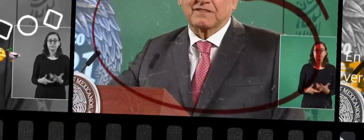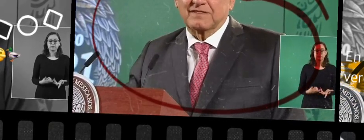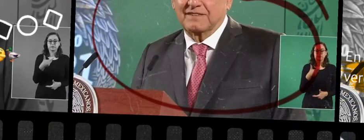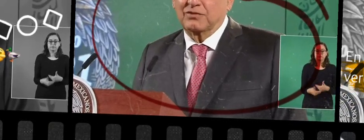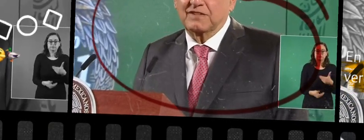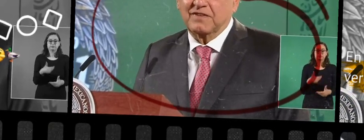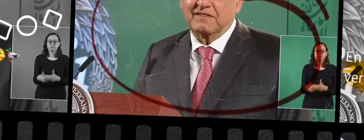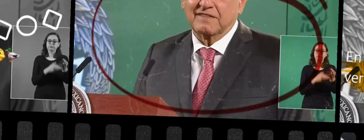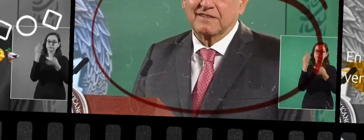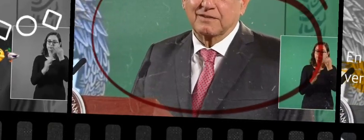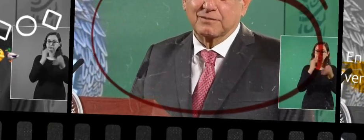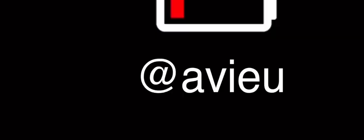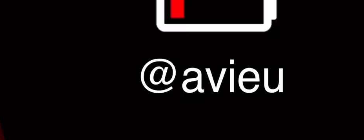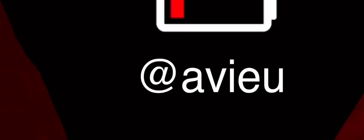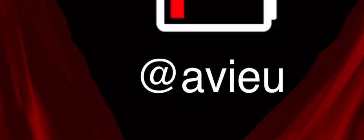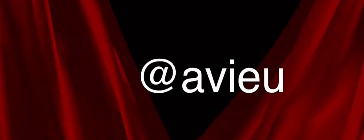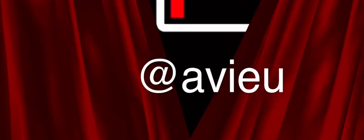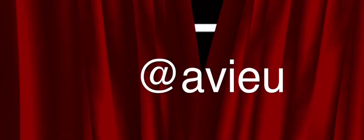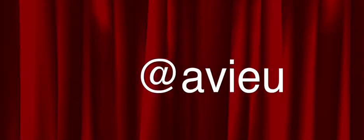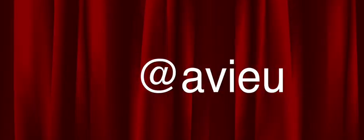muchas noticias falsas.